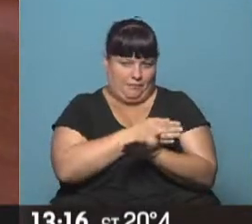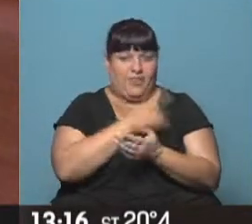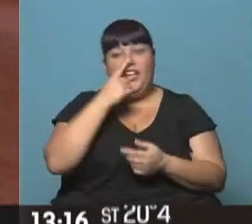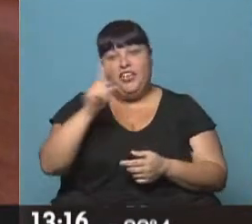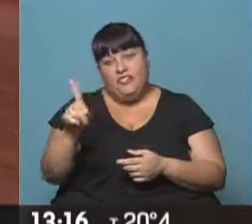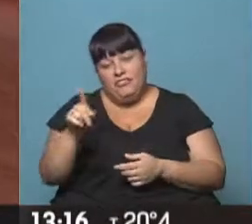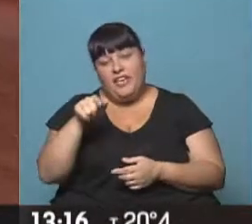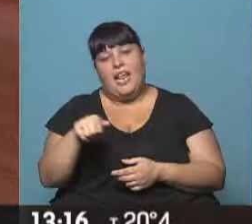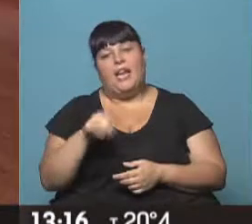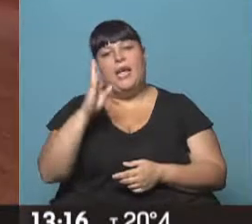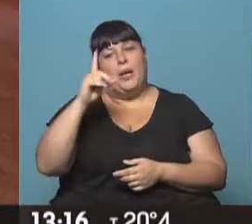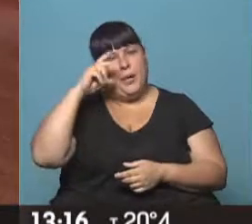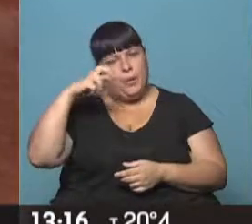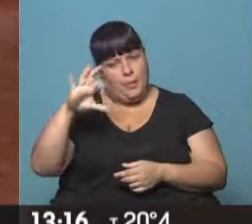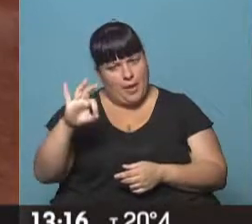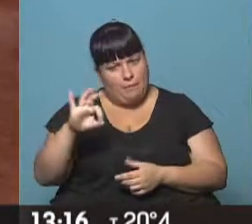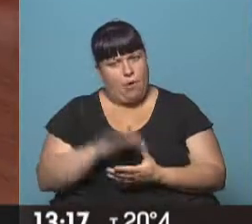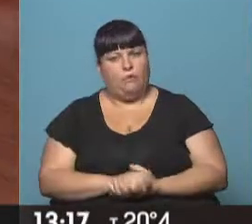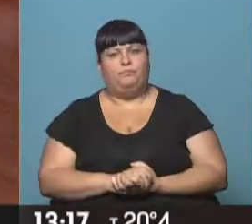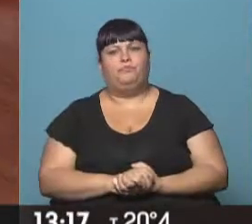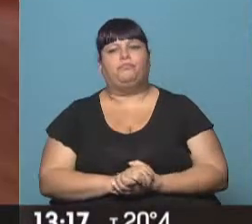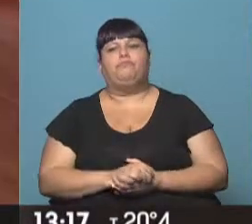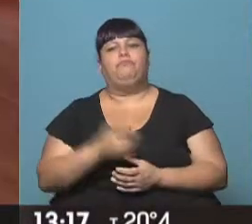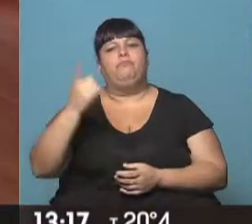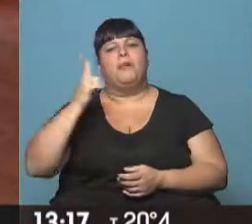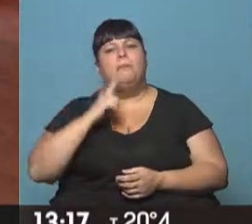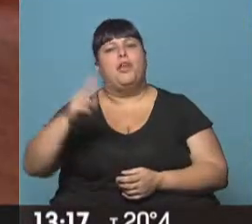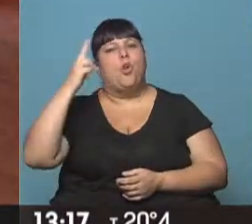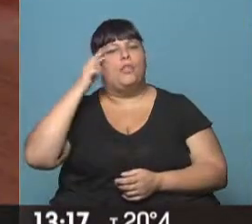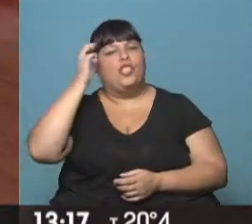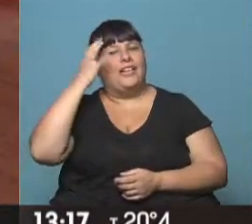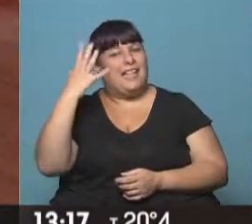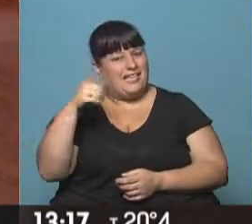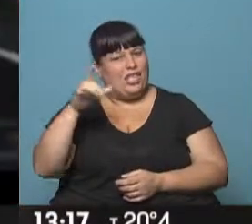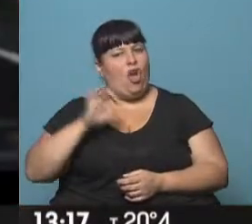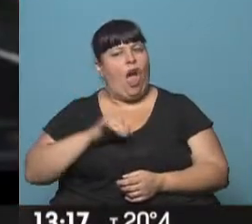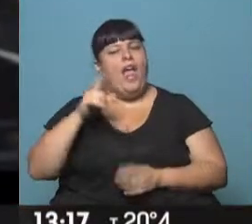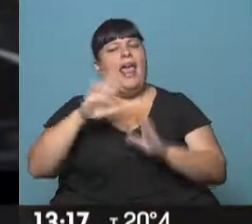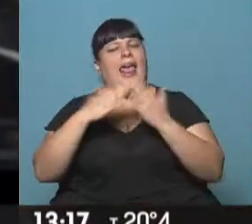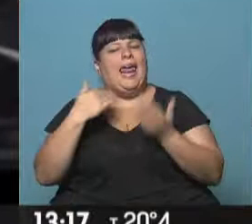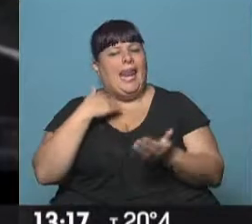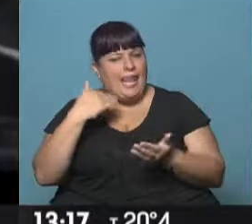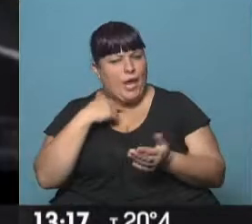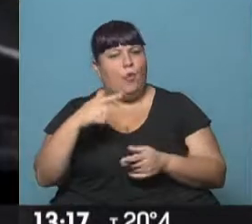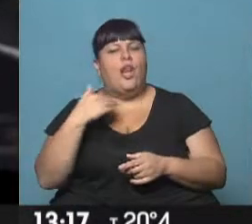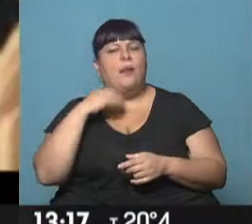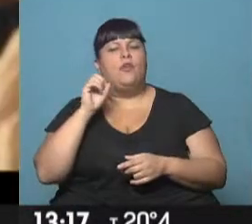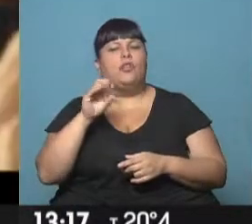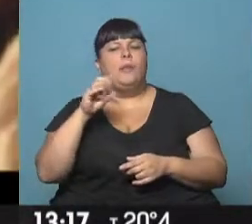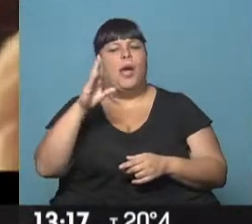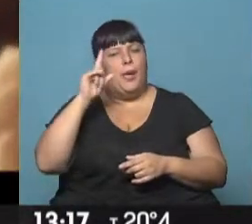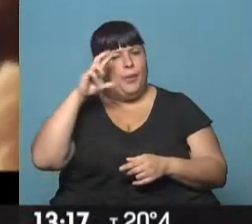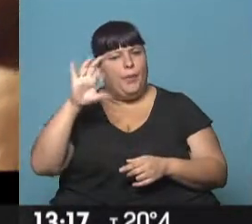llegamos a Bepo, que nos lleva a la acción a 1935, está basada en un libro. El libro se llama